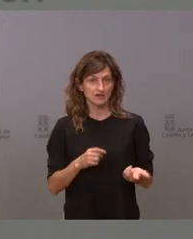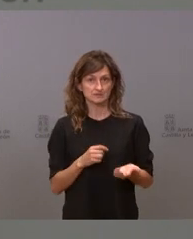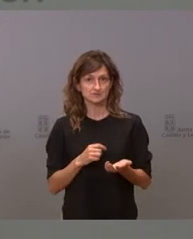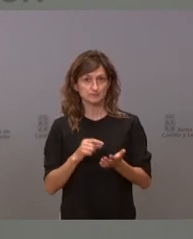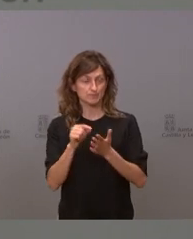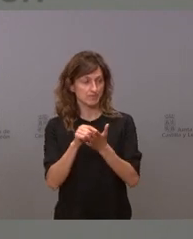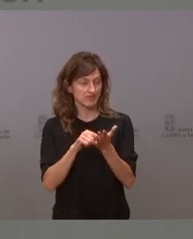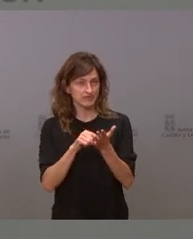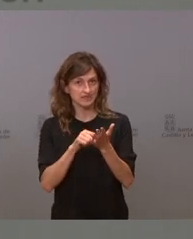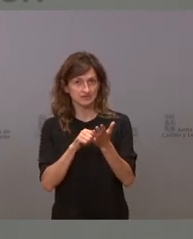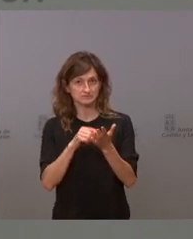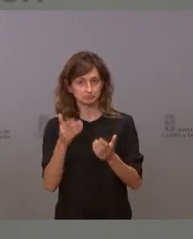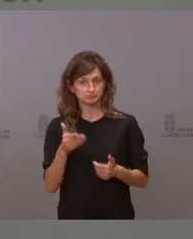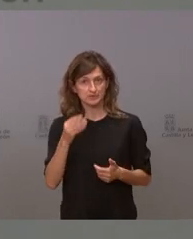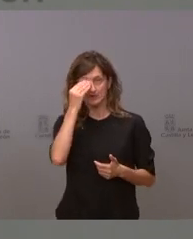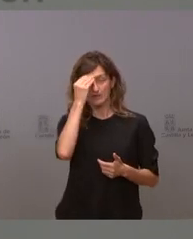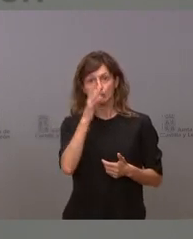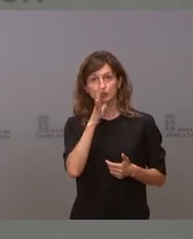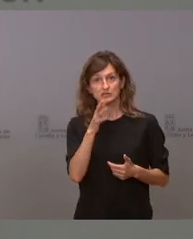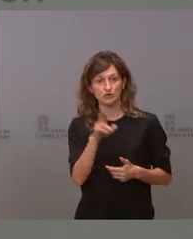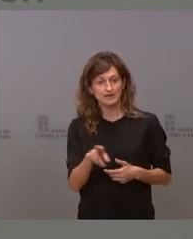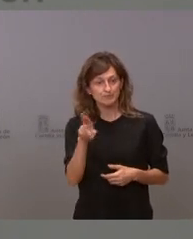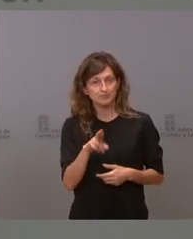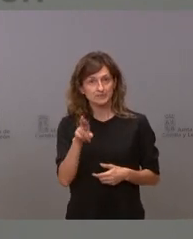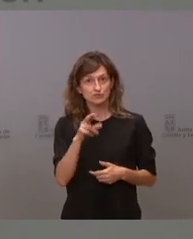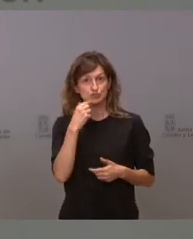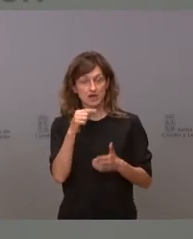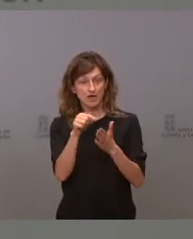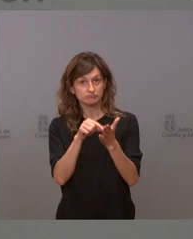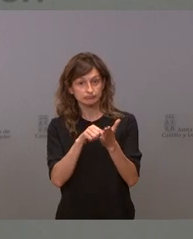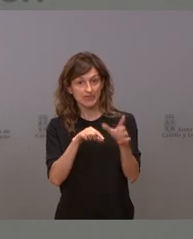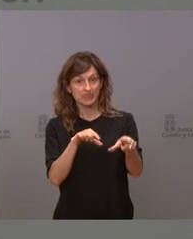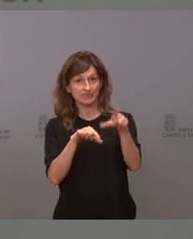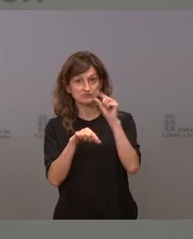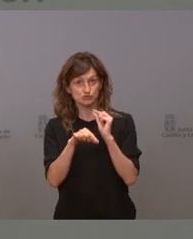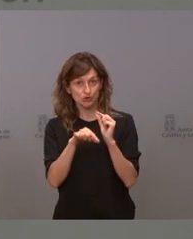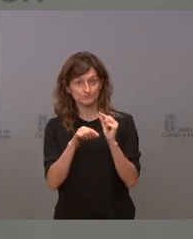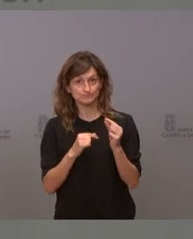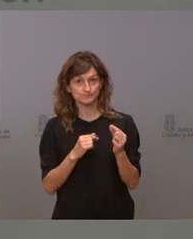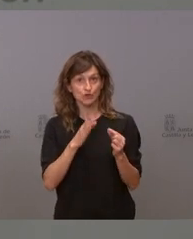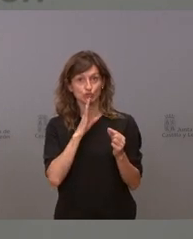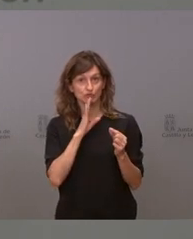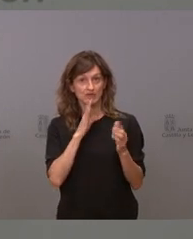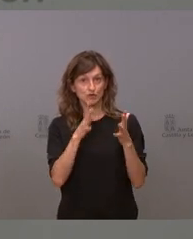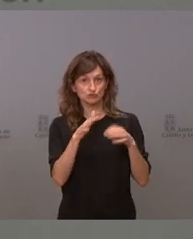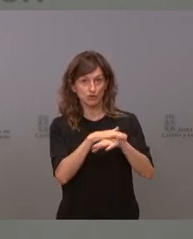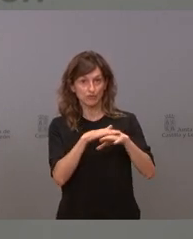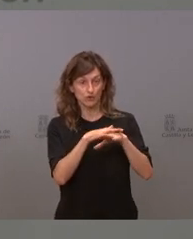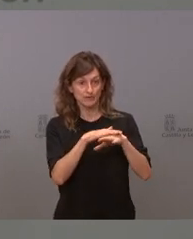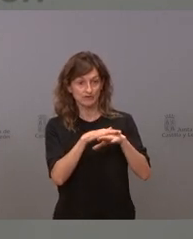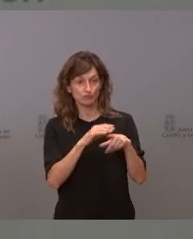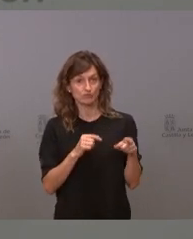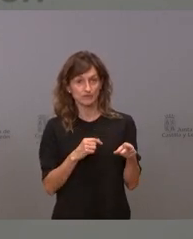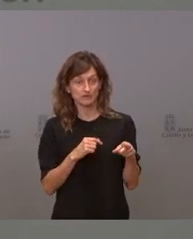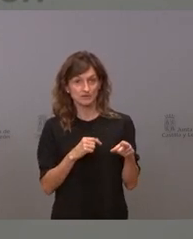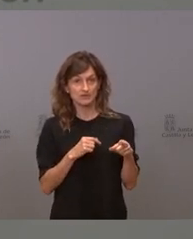hay que hay que valorarla por eso le insisto que cuando se haya tomado una decisión que las decisiones se toman en el consejo de gobierno y el consejo de